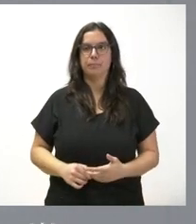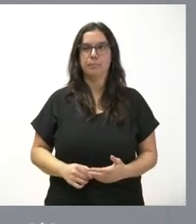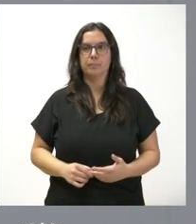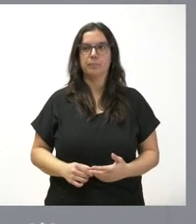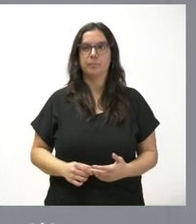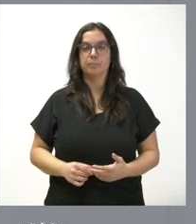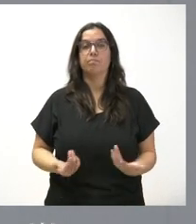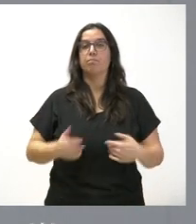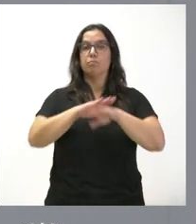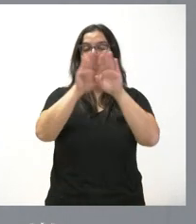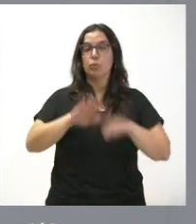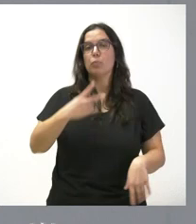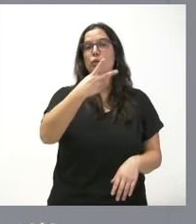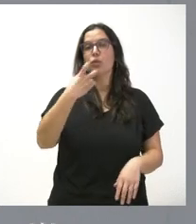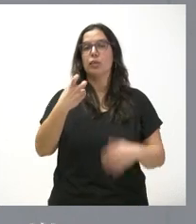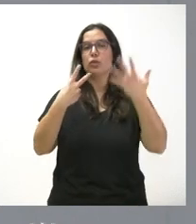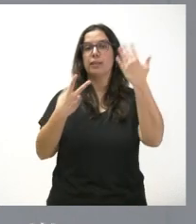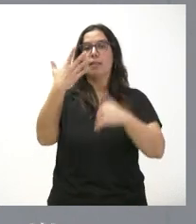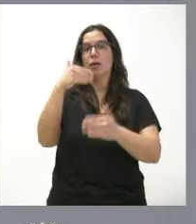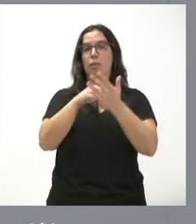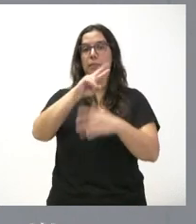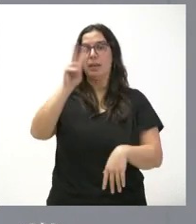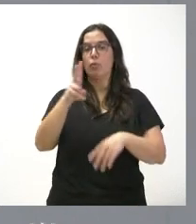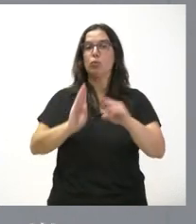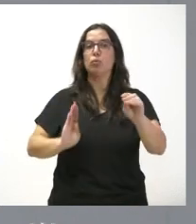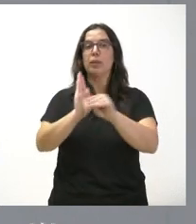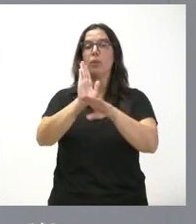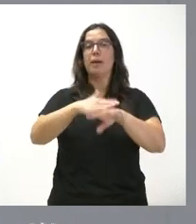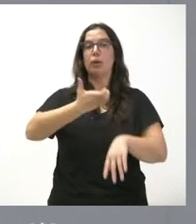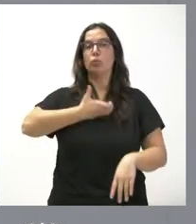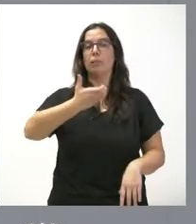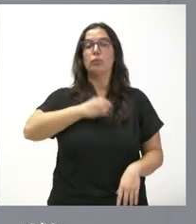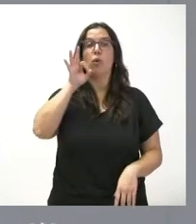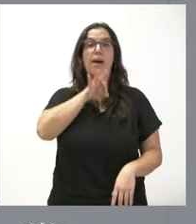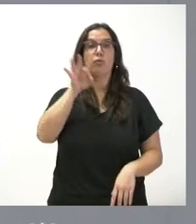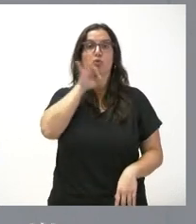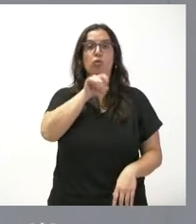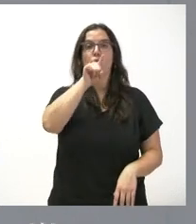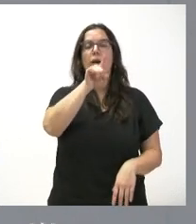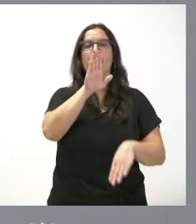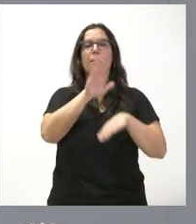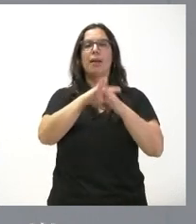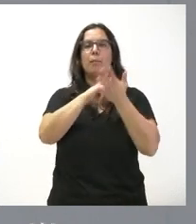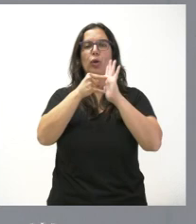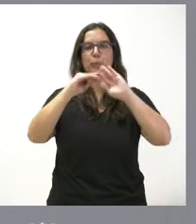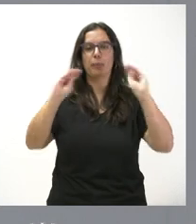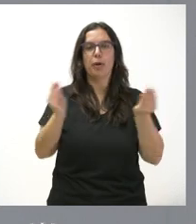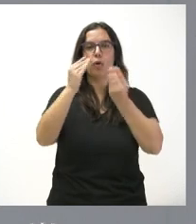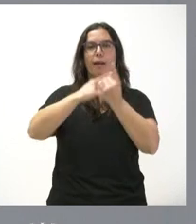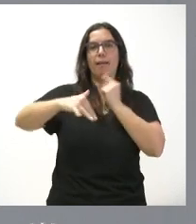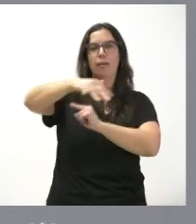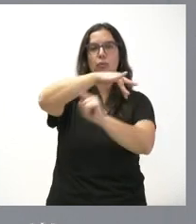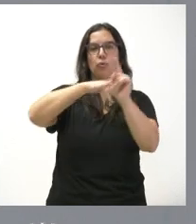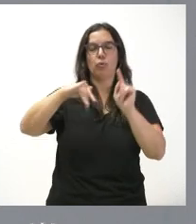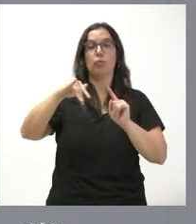Y finalmente, 275.000 euros en subvenciones al Ayuntamiento de Astorga para proyectos de mejora del entorno urbano, de los